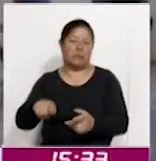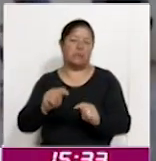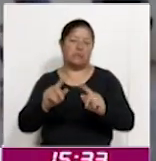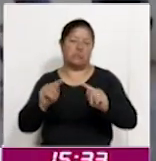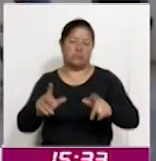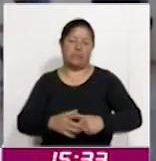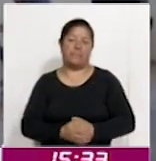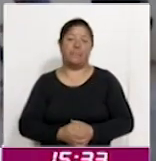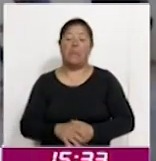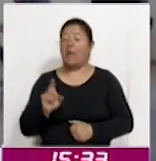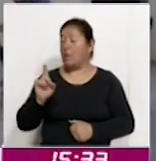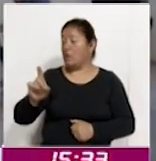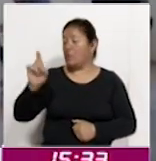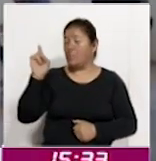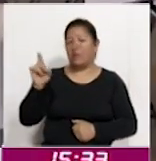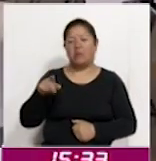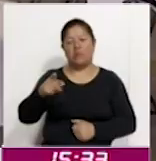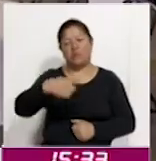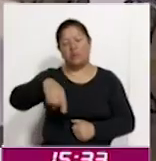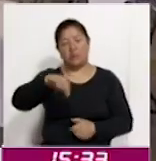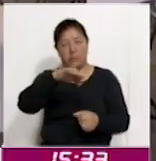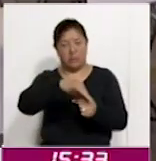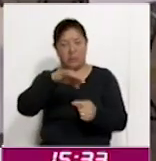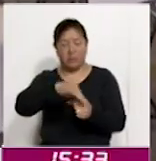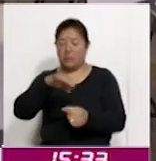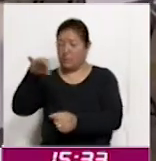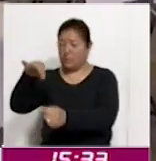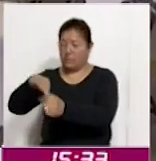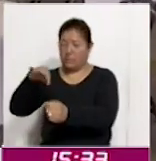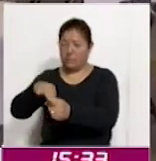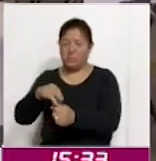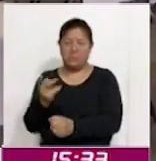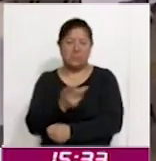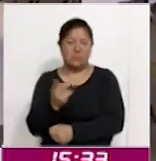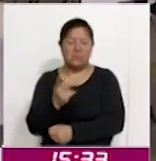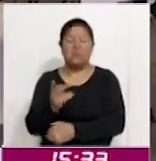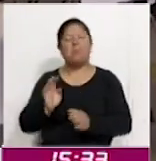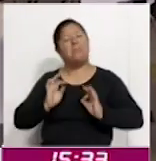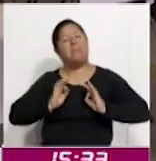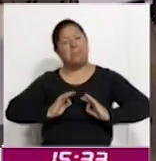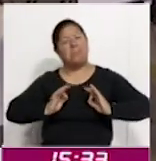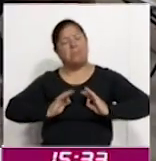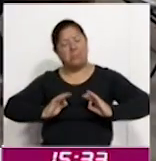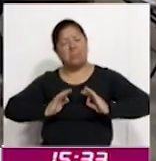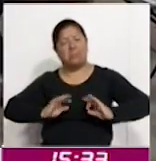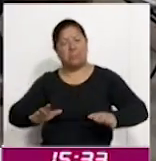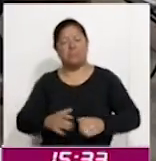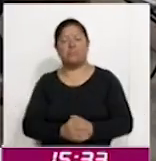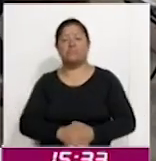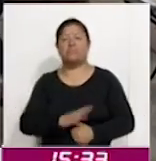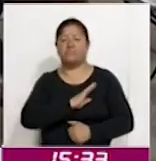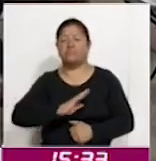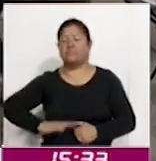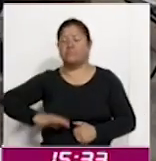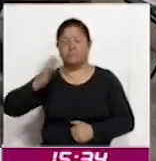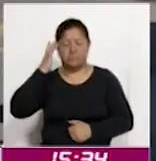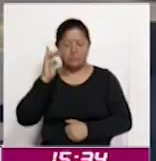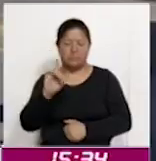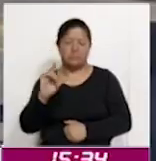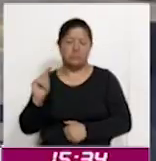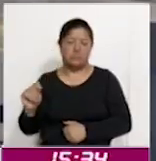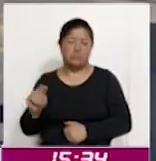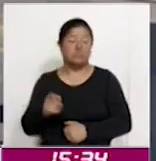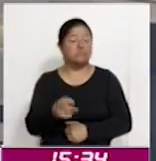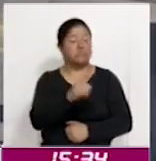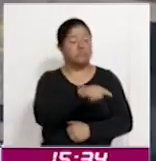Este domingo transcurrió sin contratiempos la Jornada Electiva Extraordinaria 2024 en el municipio de San Lucas Tecopilco y